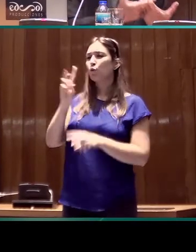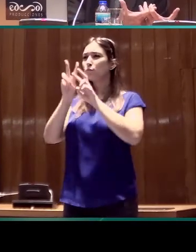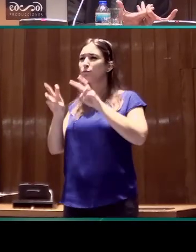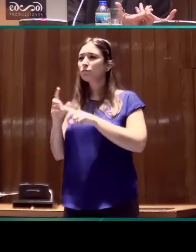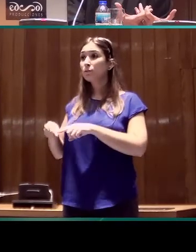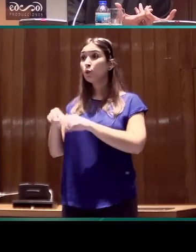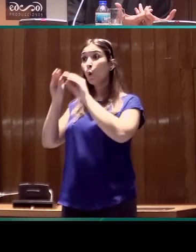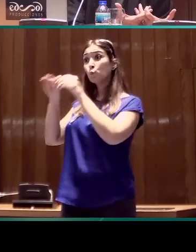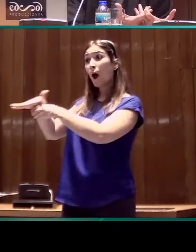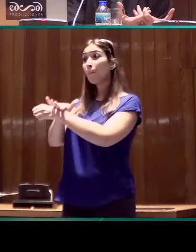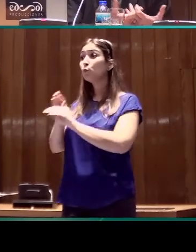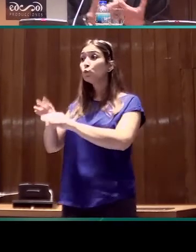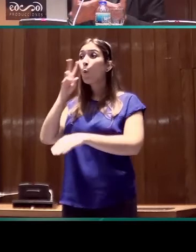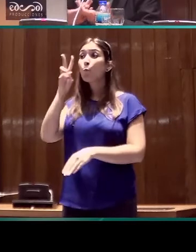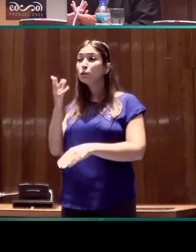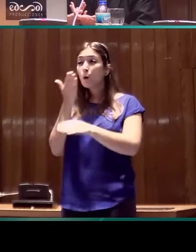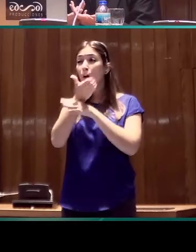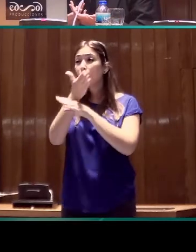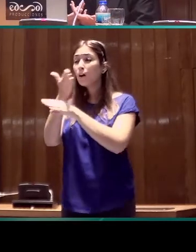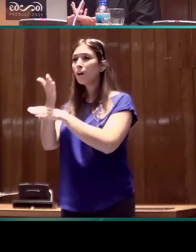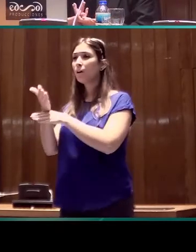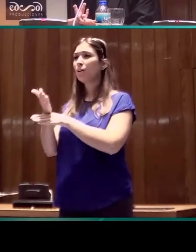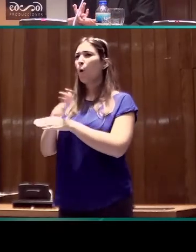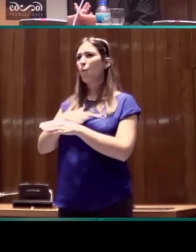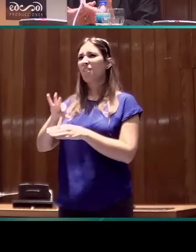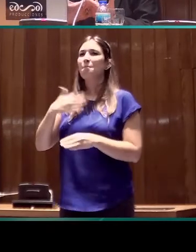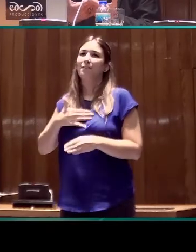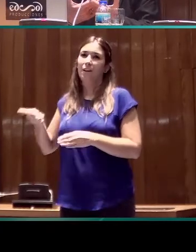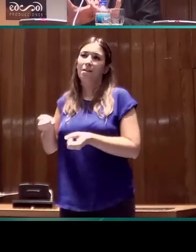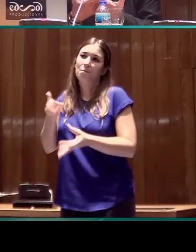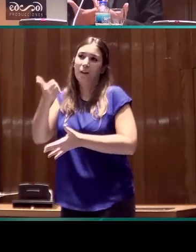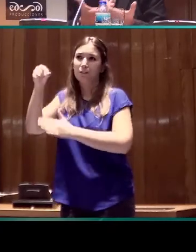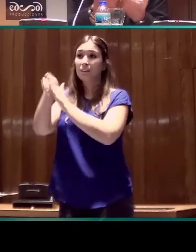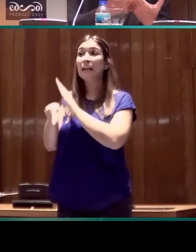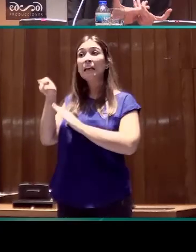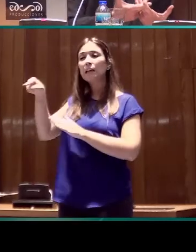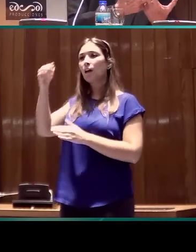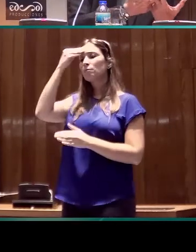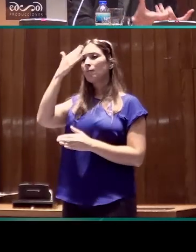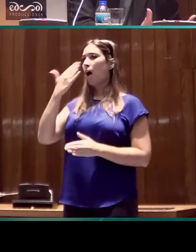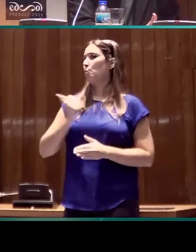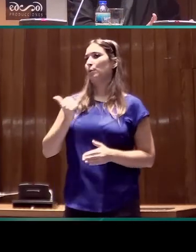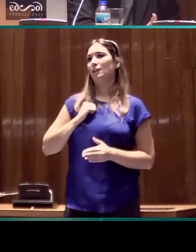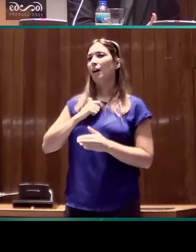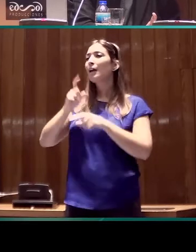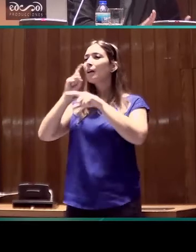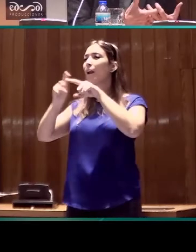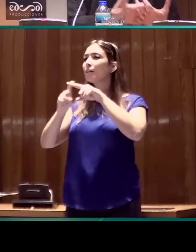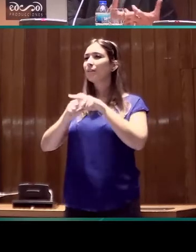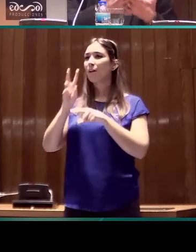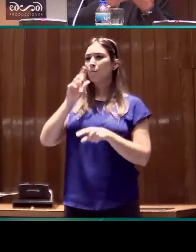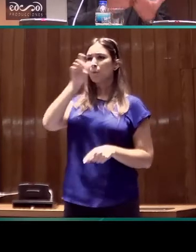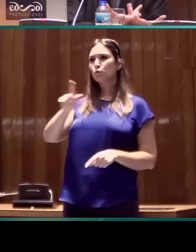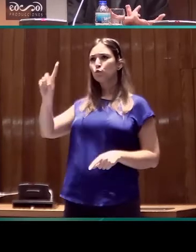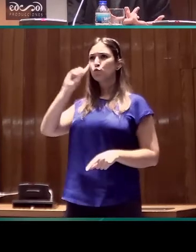desde el ámbito museal en el que se mueve, quizás ella lo cuente algo mañana de eso, ella pensaba aprovechar esas características que tienen los